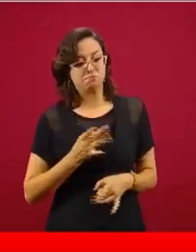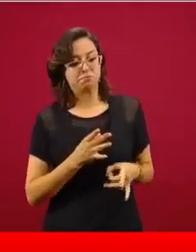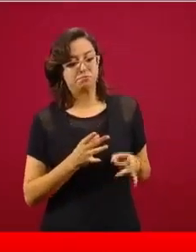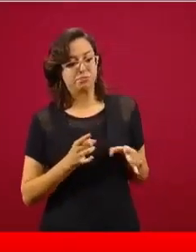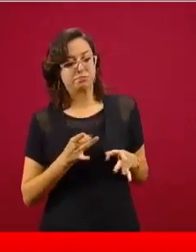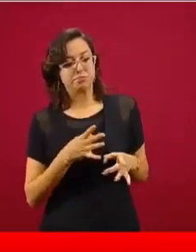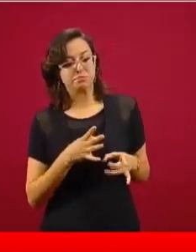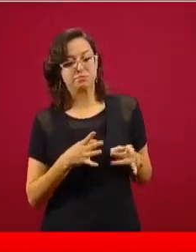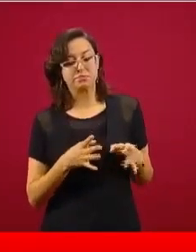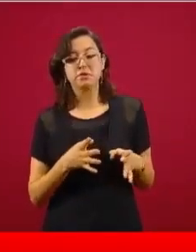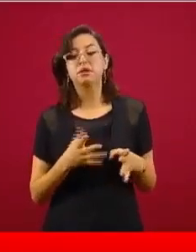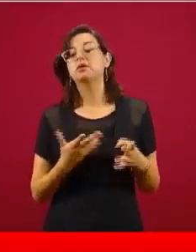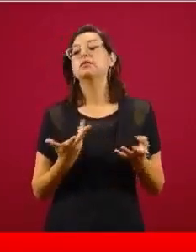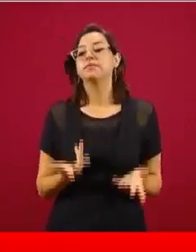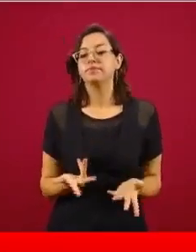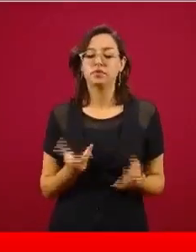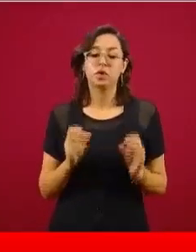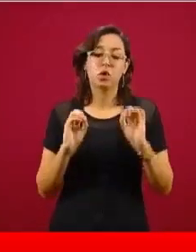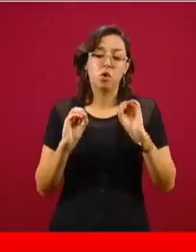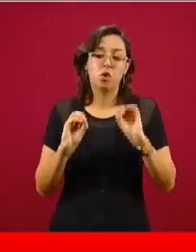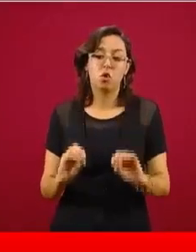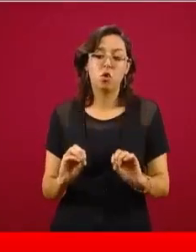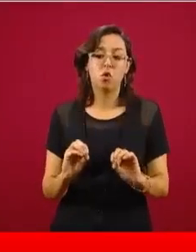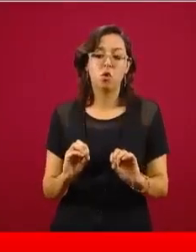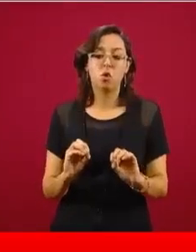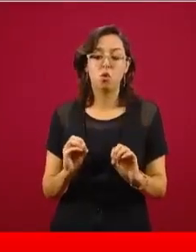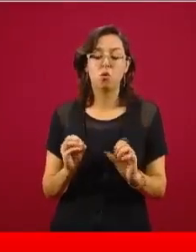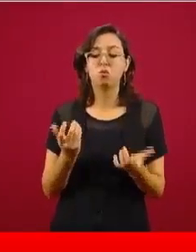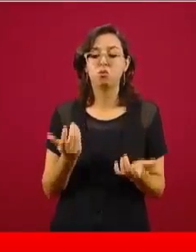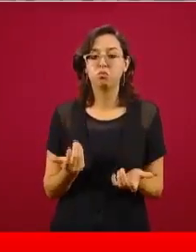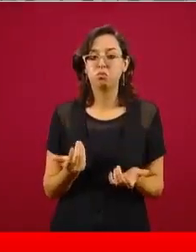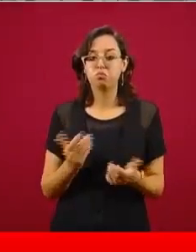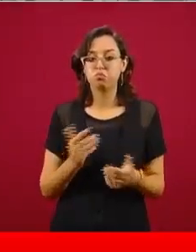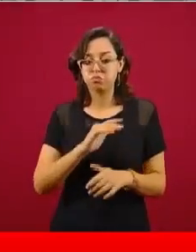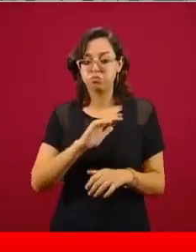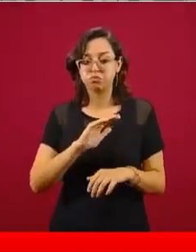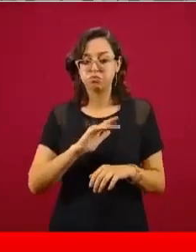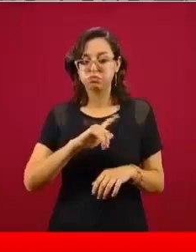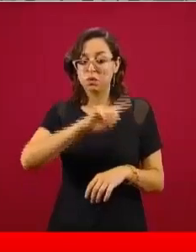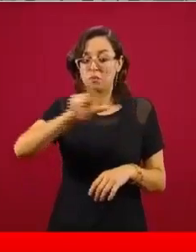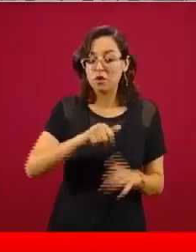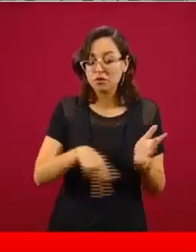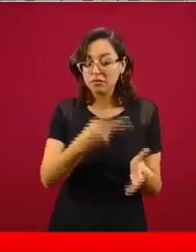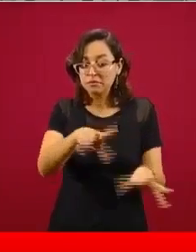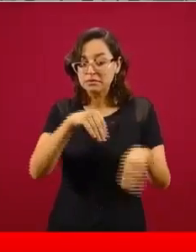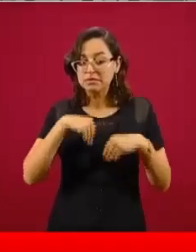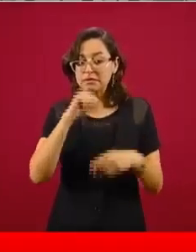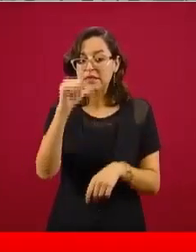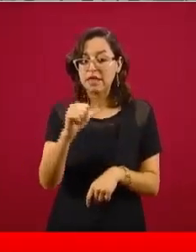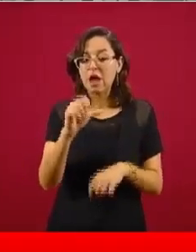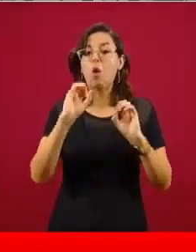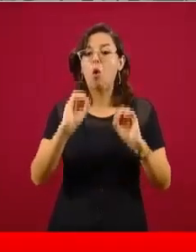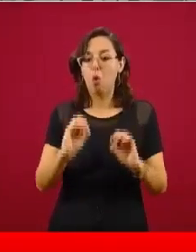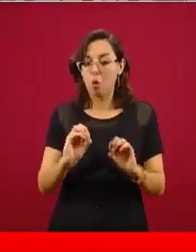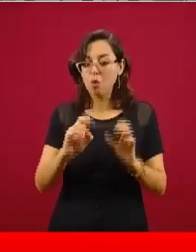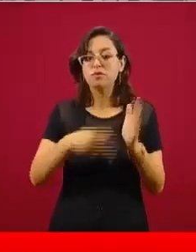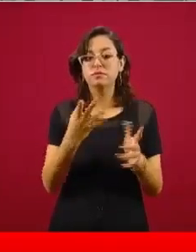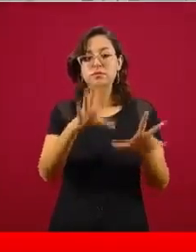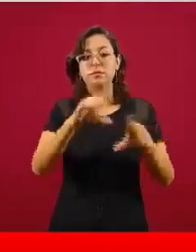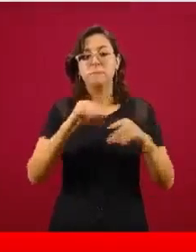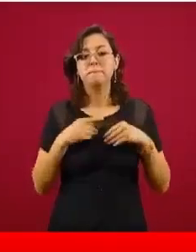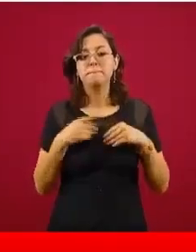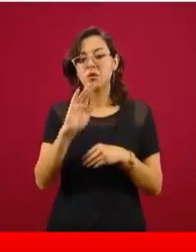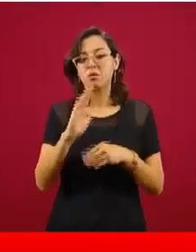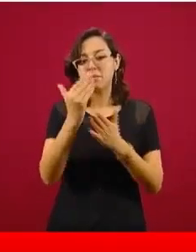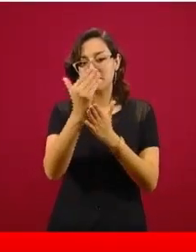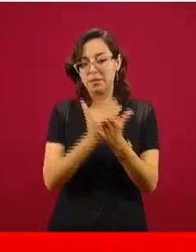replicación del virus o simplemente es una reacción más genérica. En el panorama nacional tenemos en forma